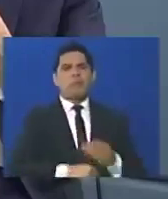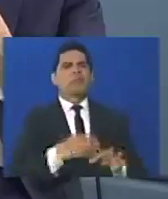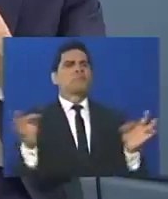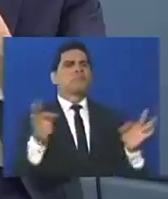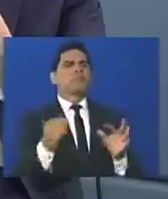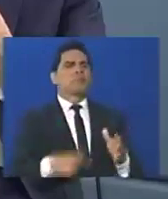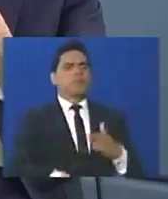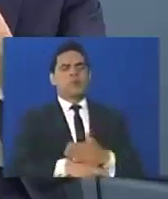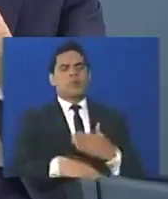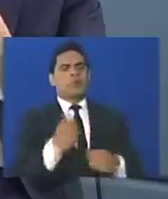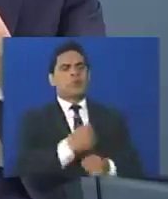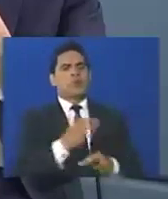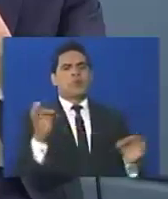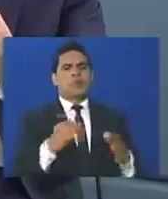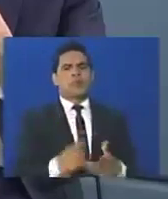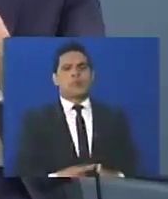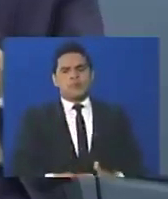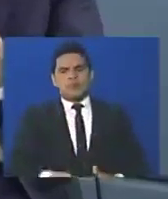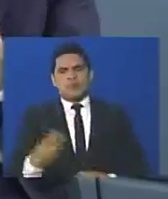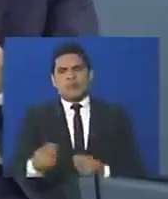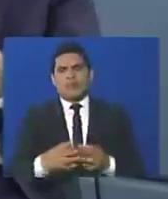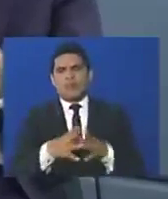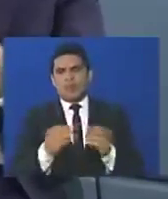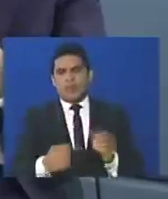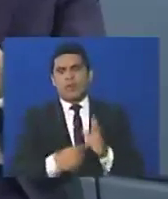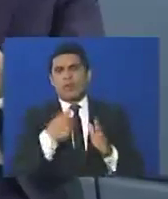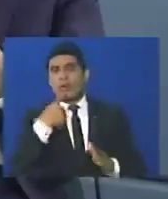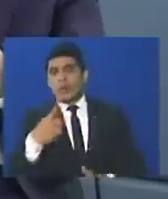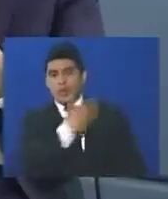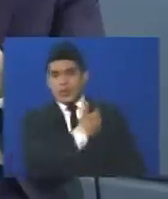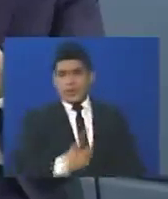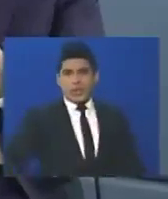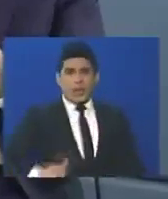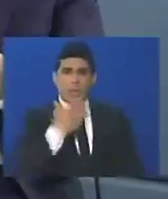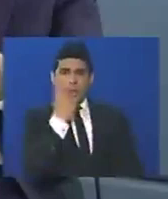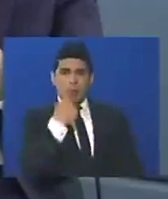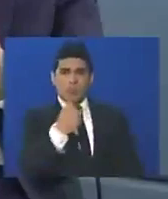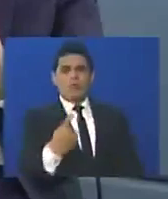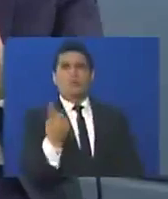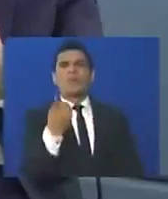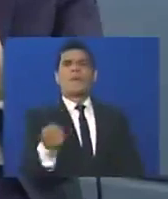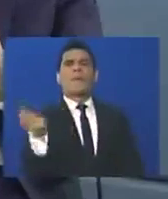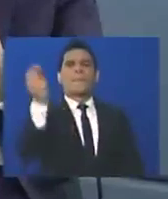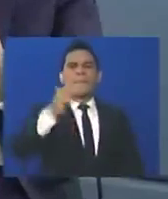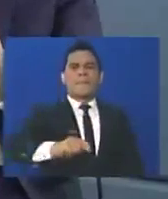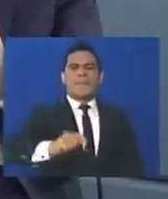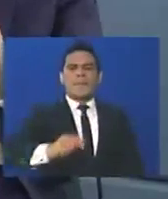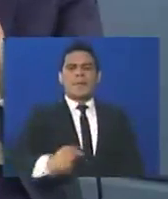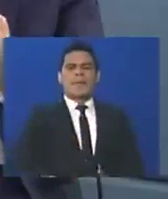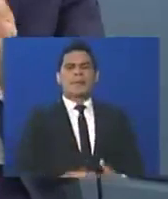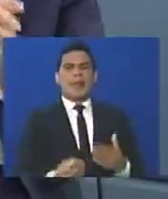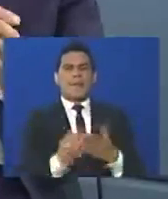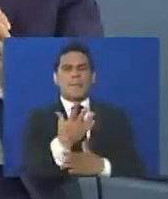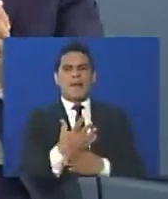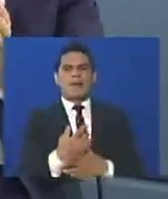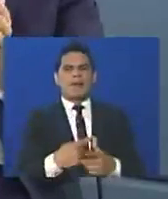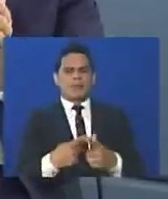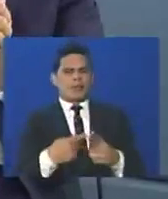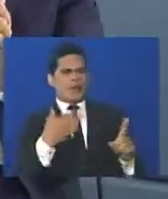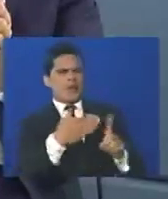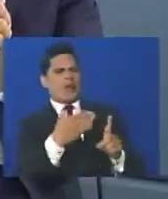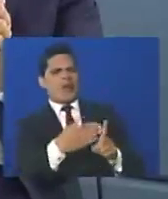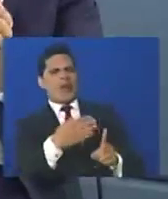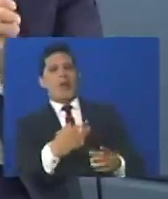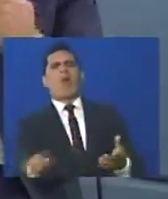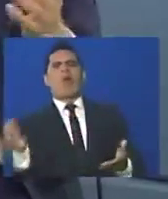lo que le da la gana, y no va a trabajar, y tal y cual, pero todo eso lo ofreció el presidente Maduro, al mes, en mayo, ya Maduro los estaba